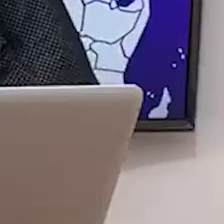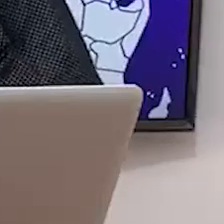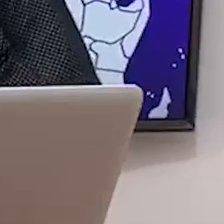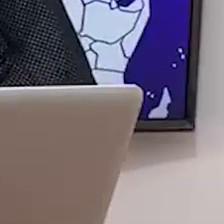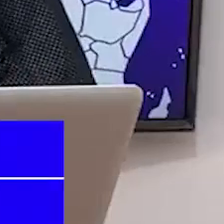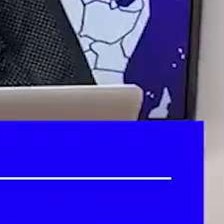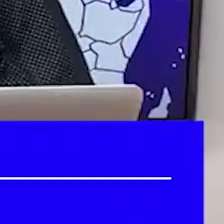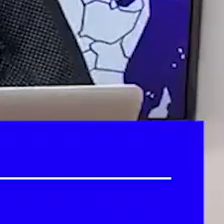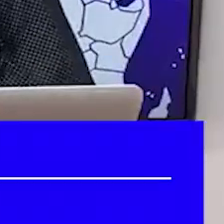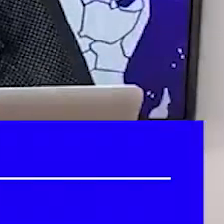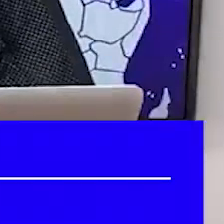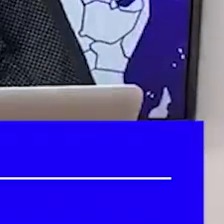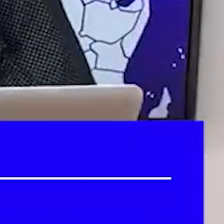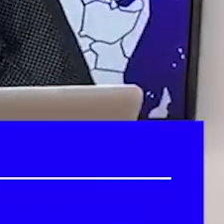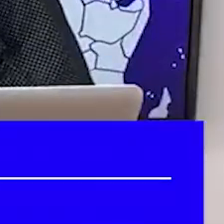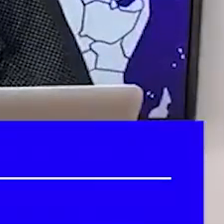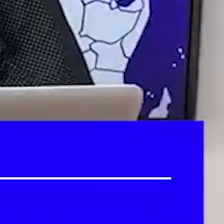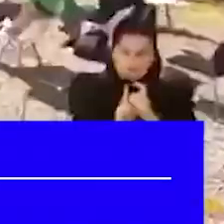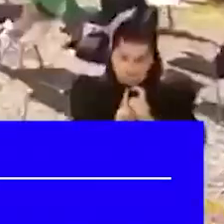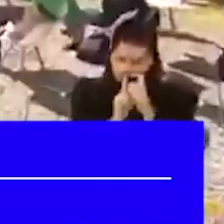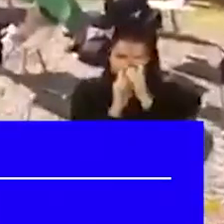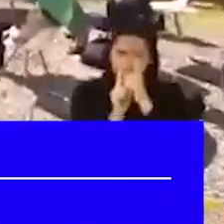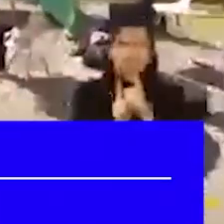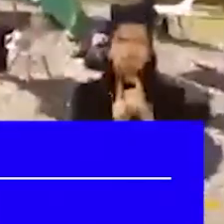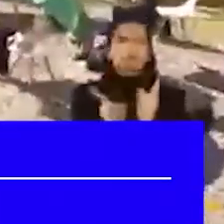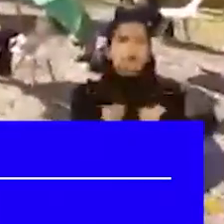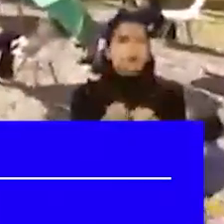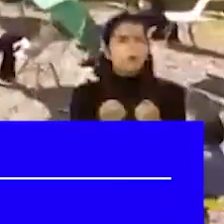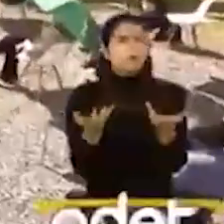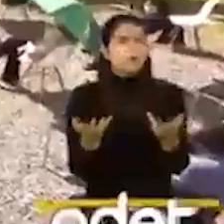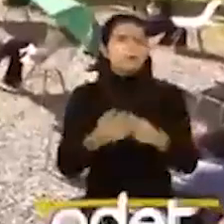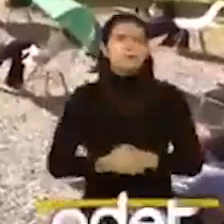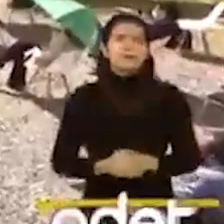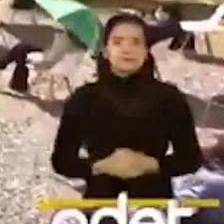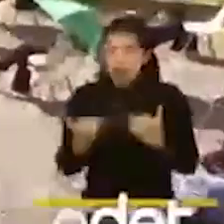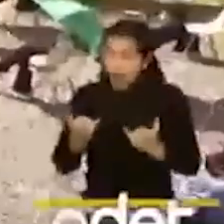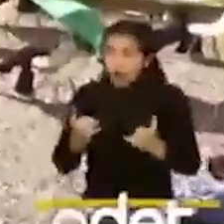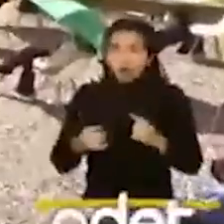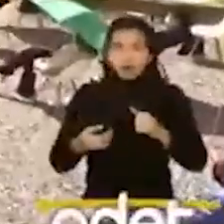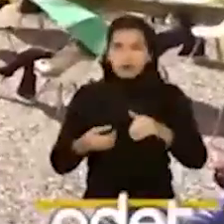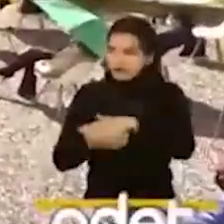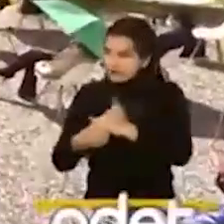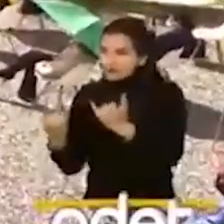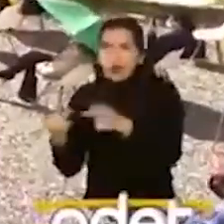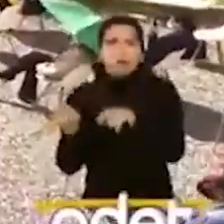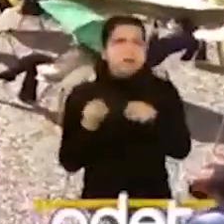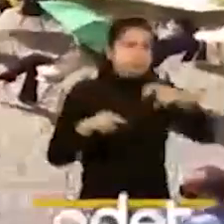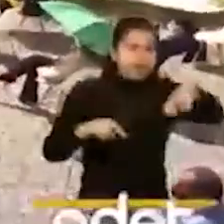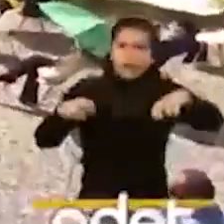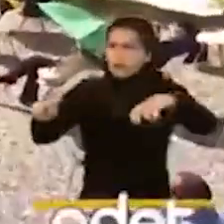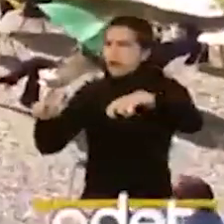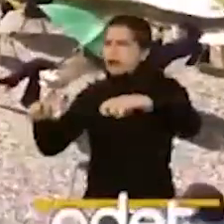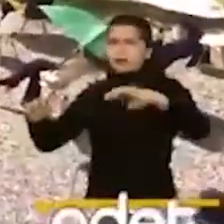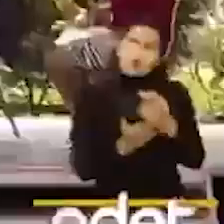Hola, tal? Y bienvenidos a un nuevo video en Semana Noticias. Esta vez con un evento en Bogotá que ha generado revuelo político, no solo en la ciudad,